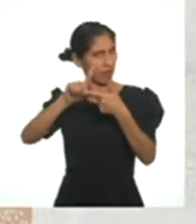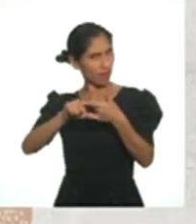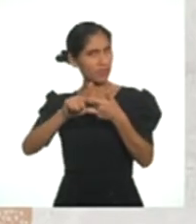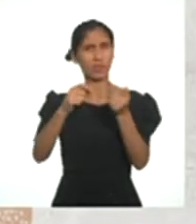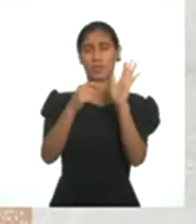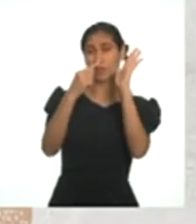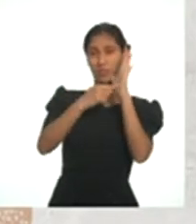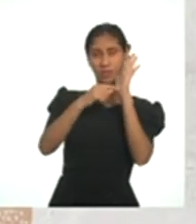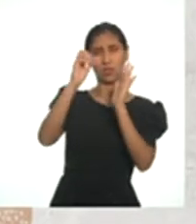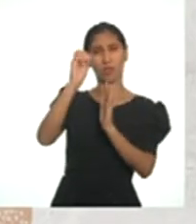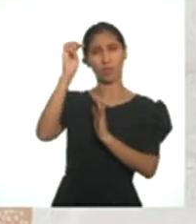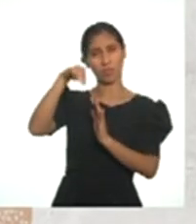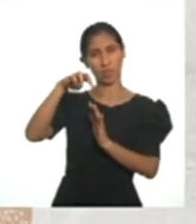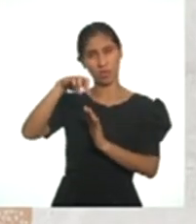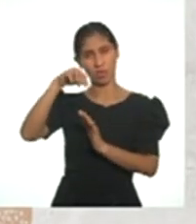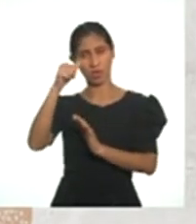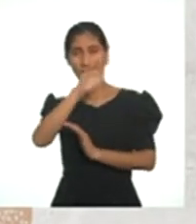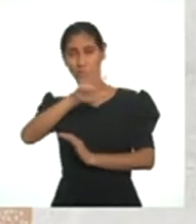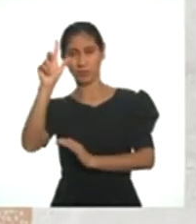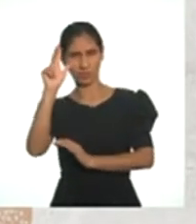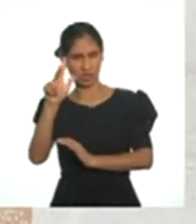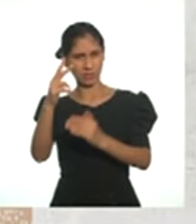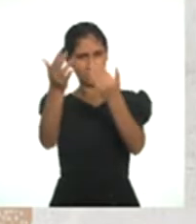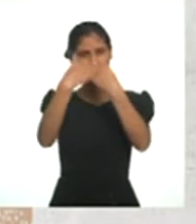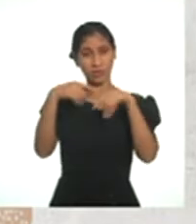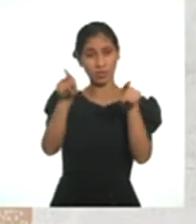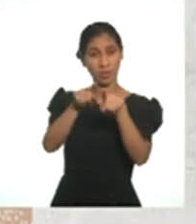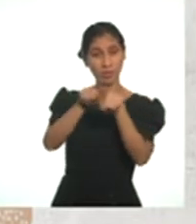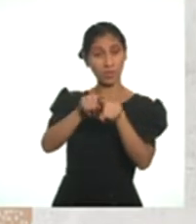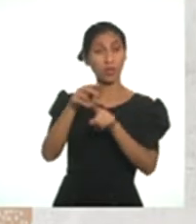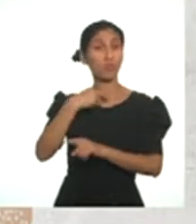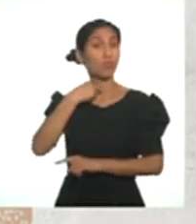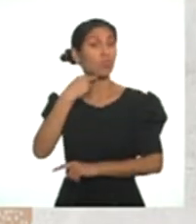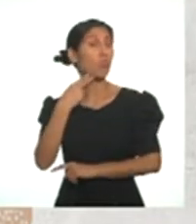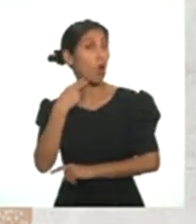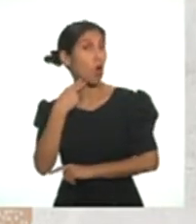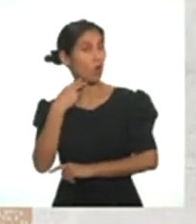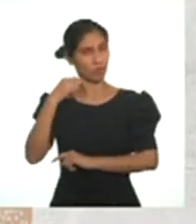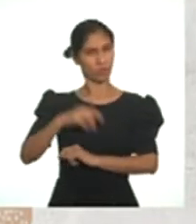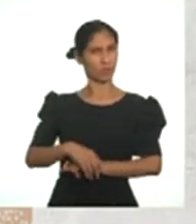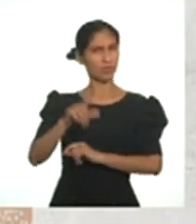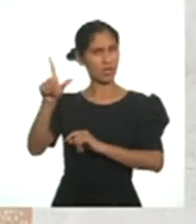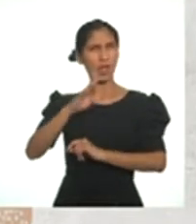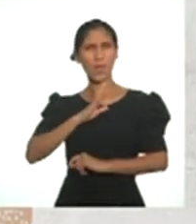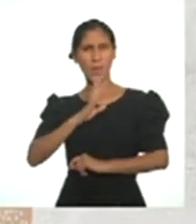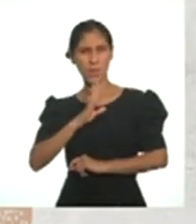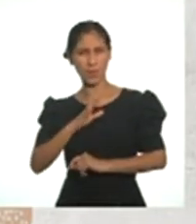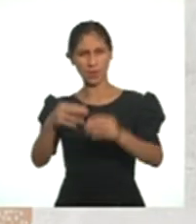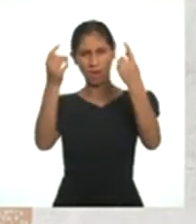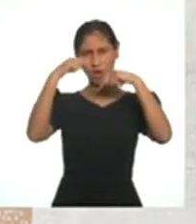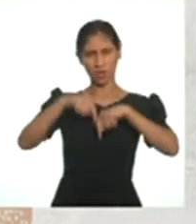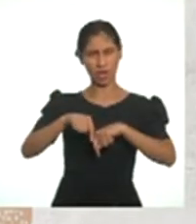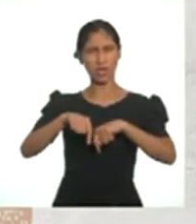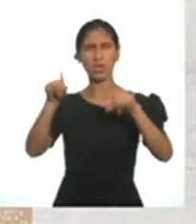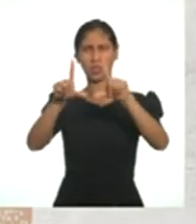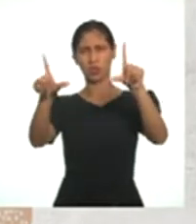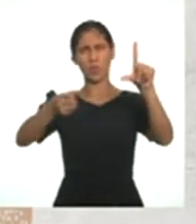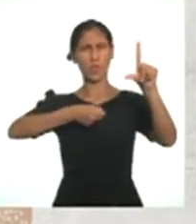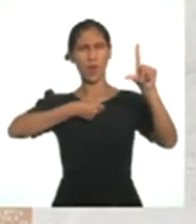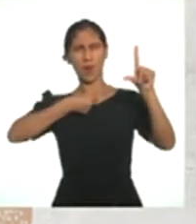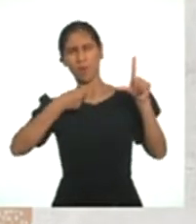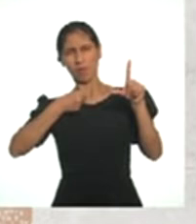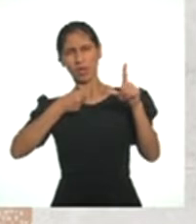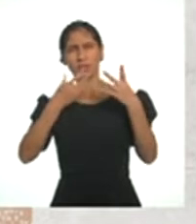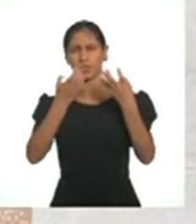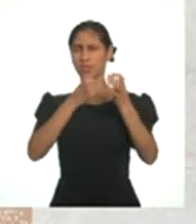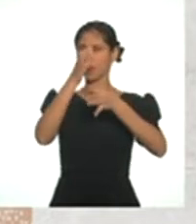9. Continúa la música de la Amazonía de fondo. Voz en off de locutora. El propósito de este reportaje es